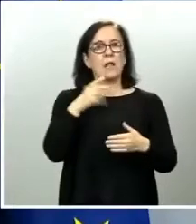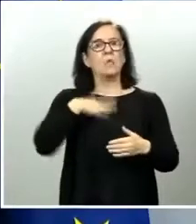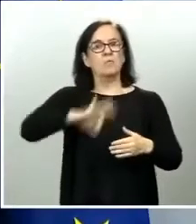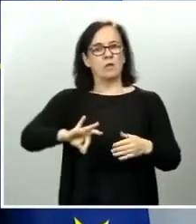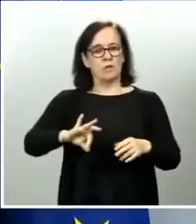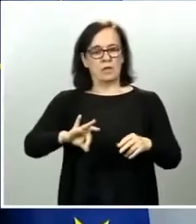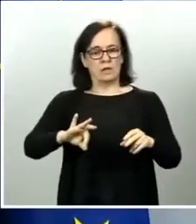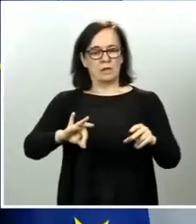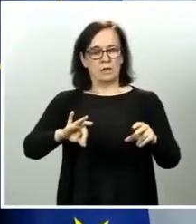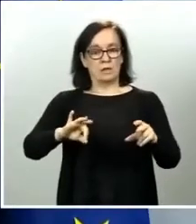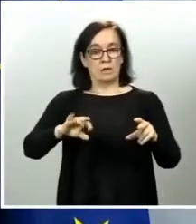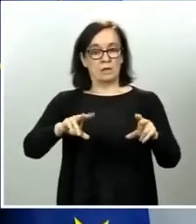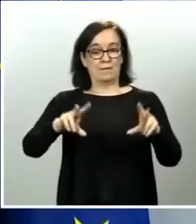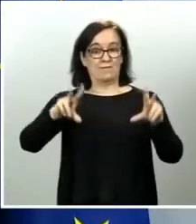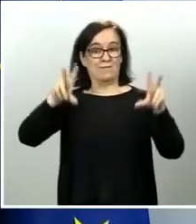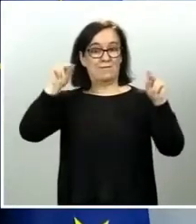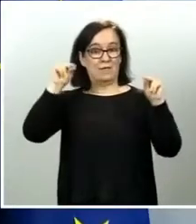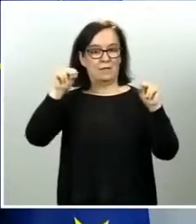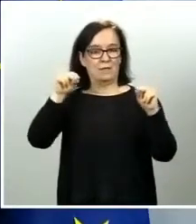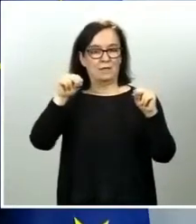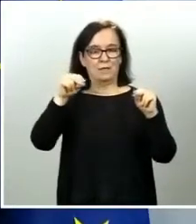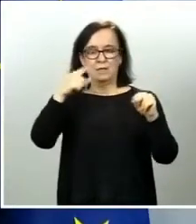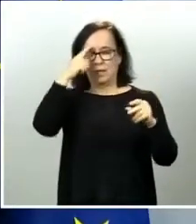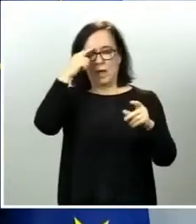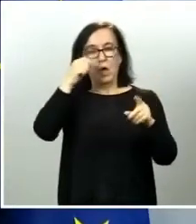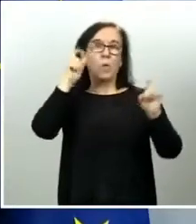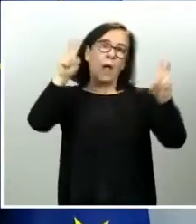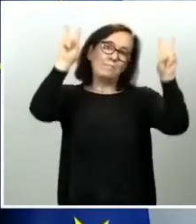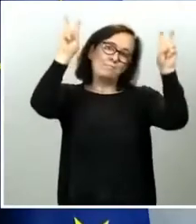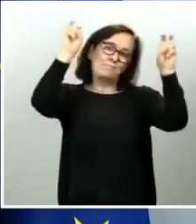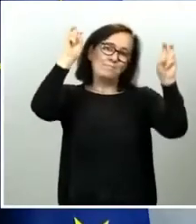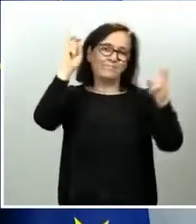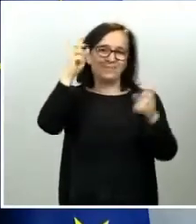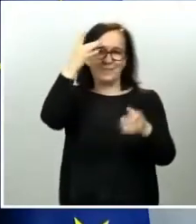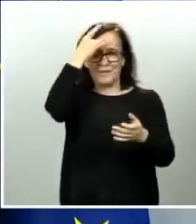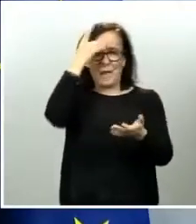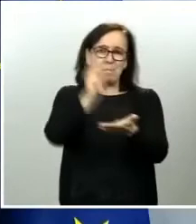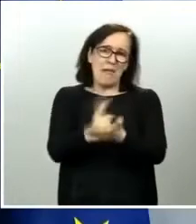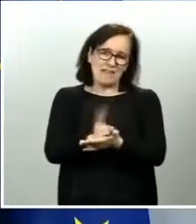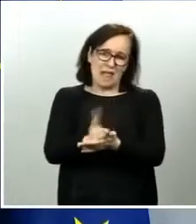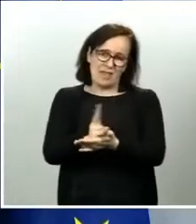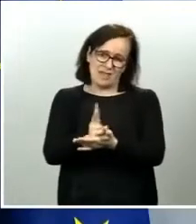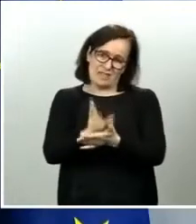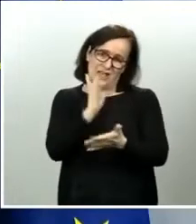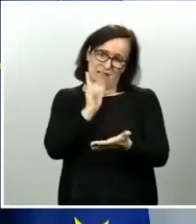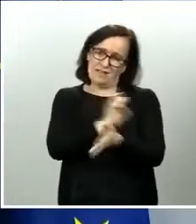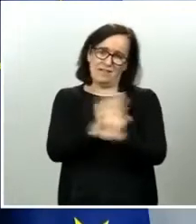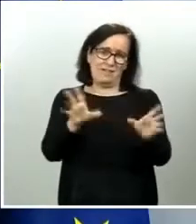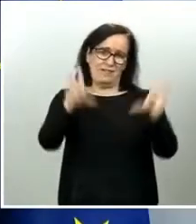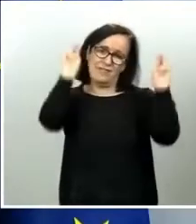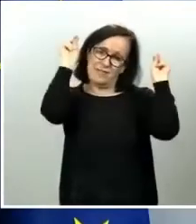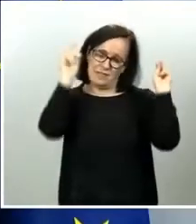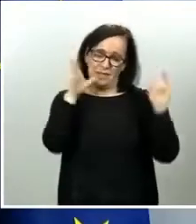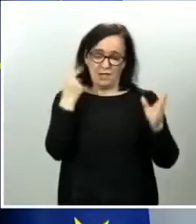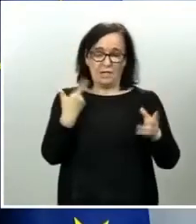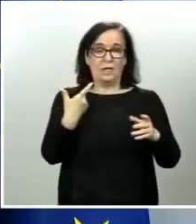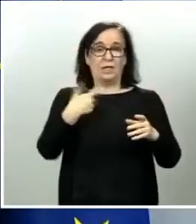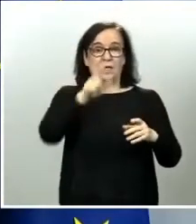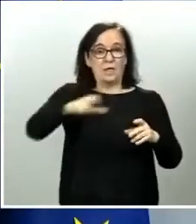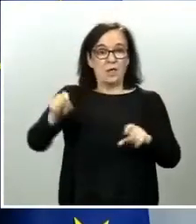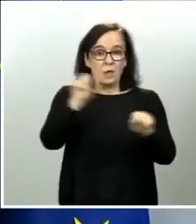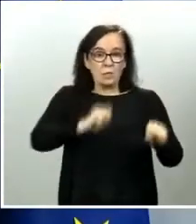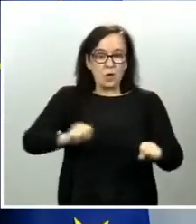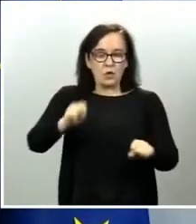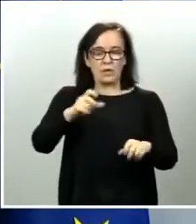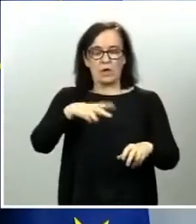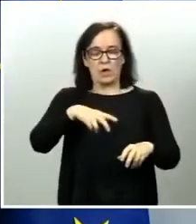con esta, llamémosle pesadilla, cuanto antes. y ese trabajo, ese trabajo de protección civil, de los grupos de apoyo